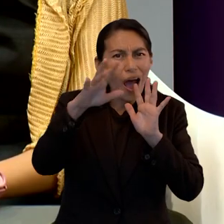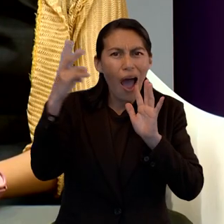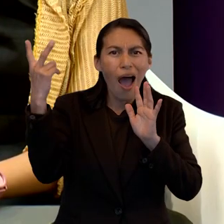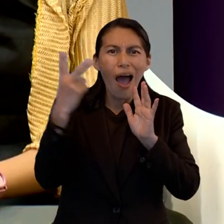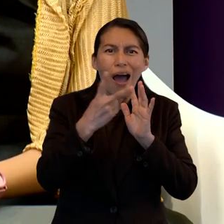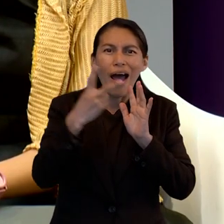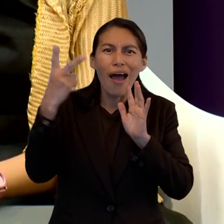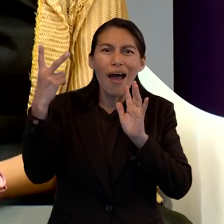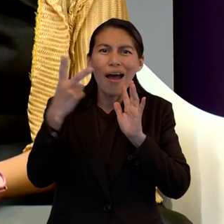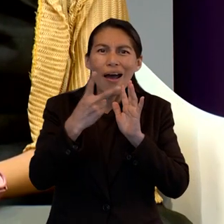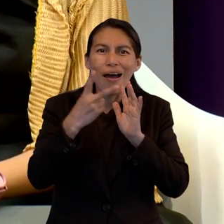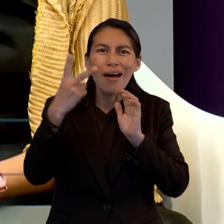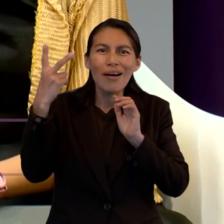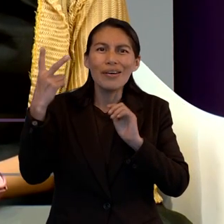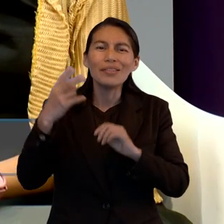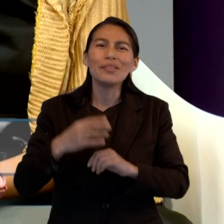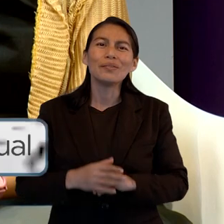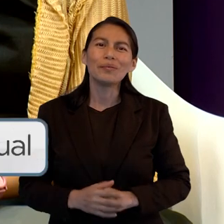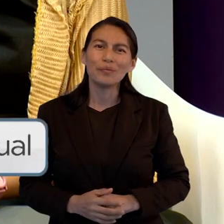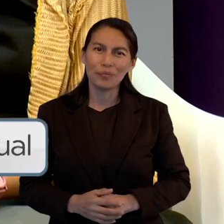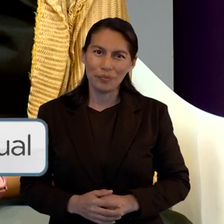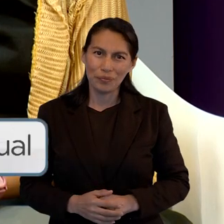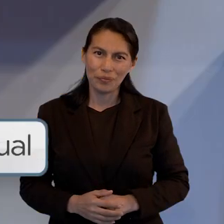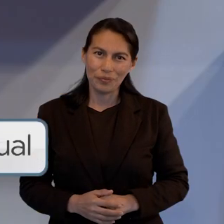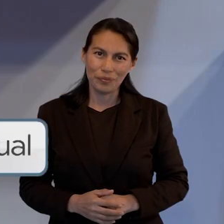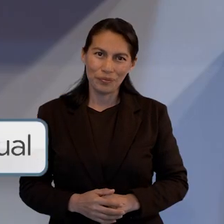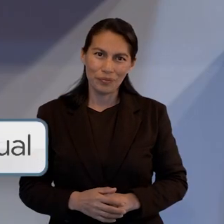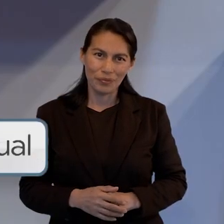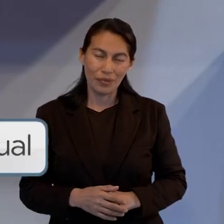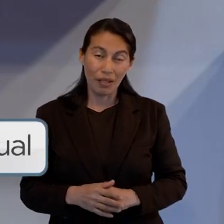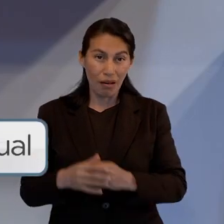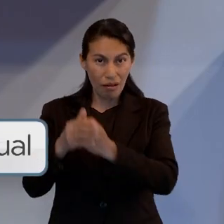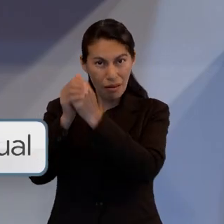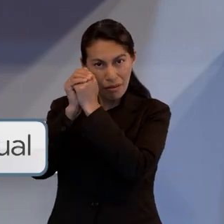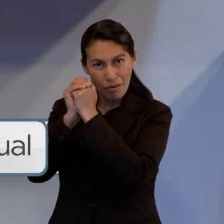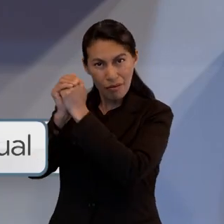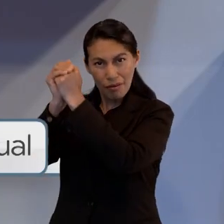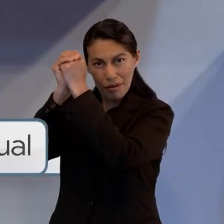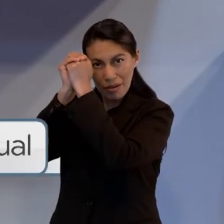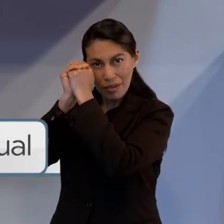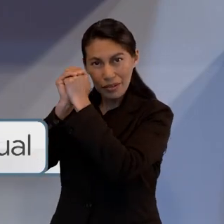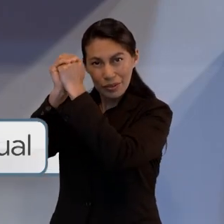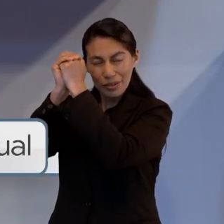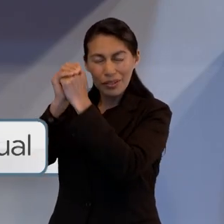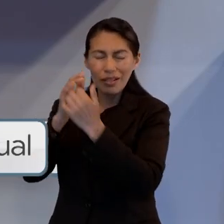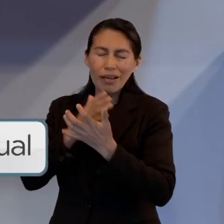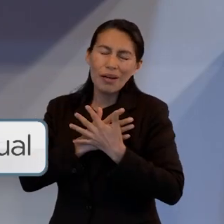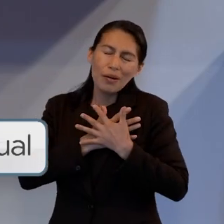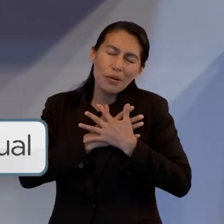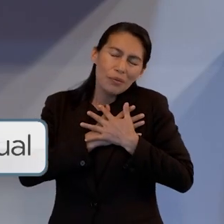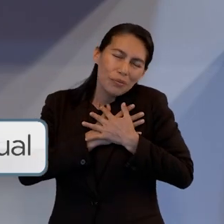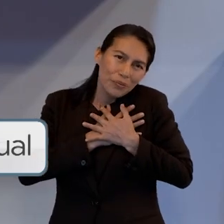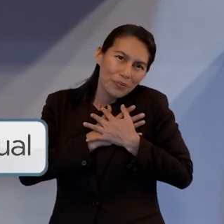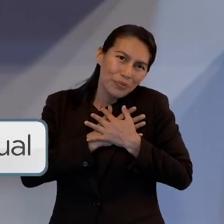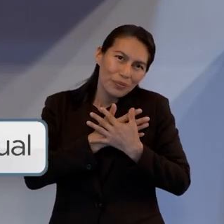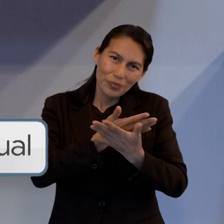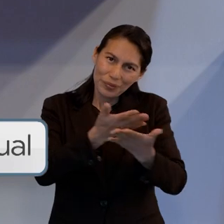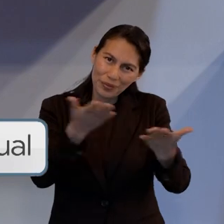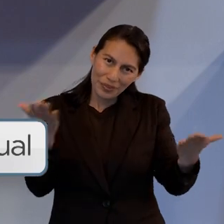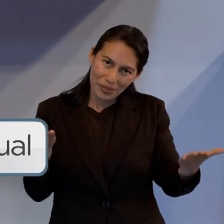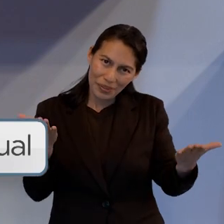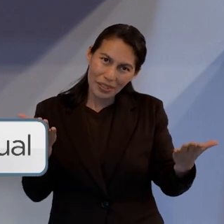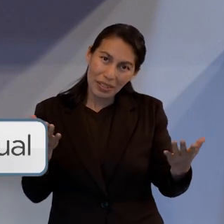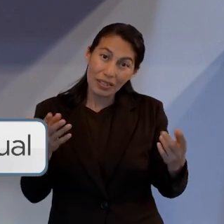al de Cristo en su adoración y su amor. Que